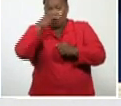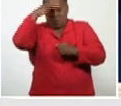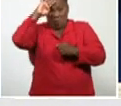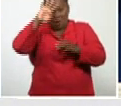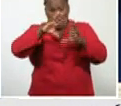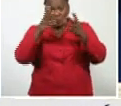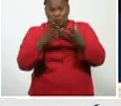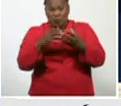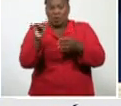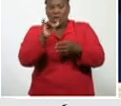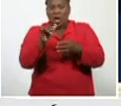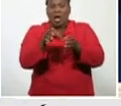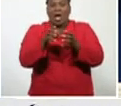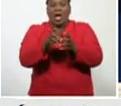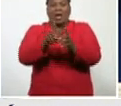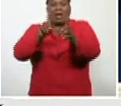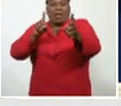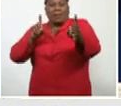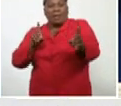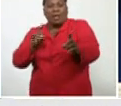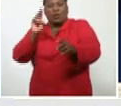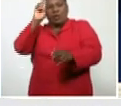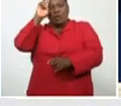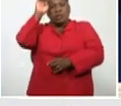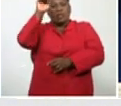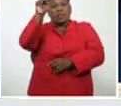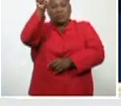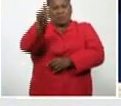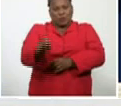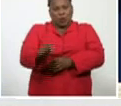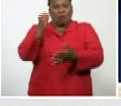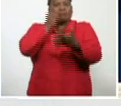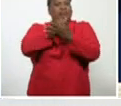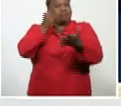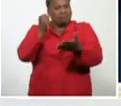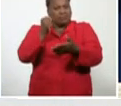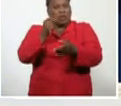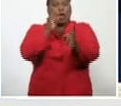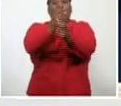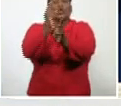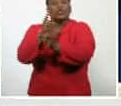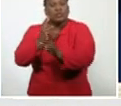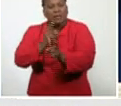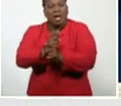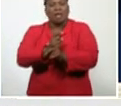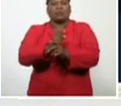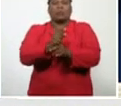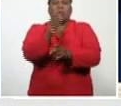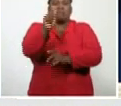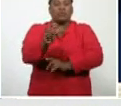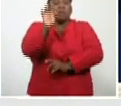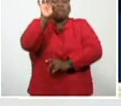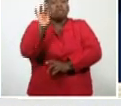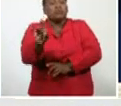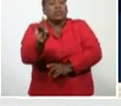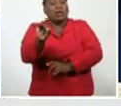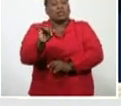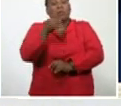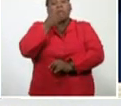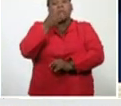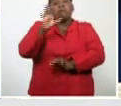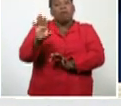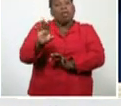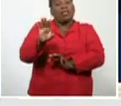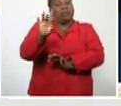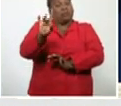aislamiento, y el ingreso, de personas confirmadas, de contactos, y de sospechosos, no en todo el mundo, se hace,